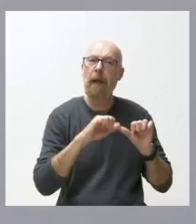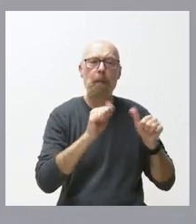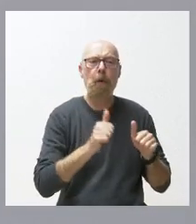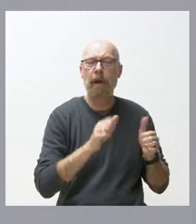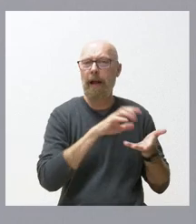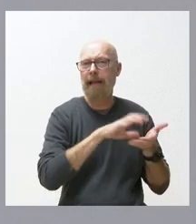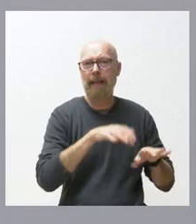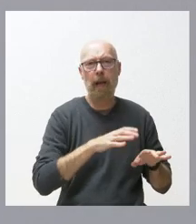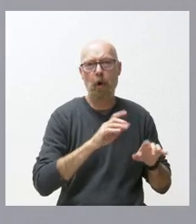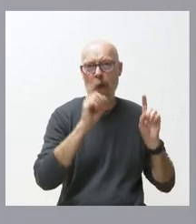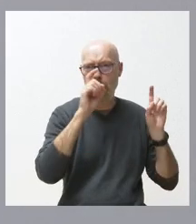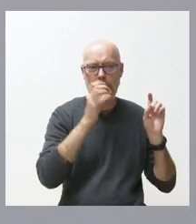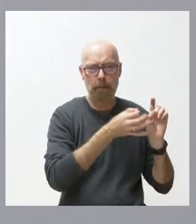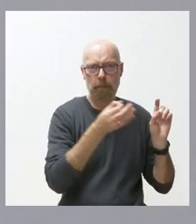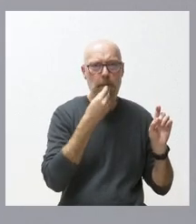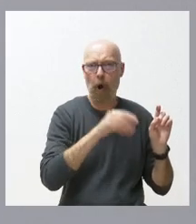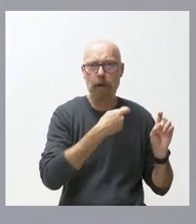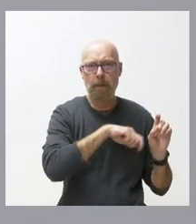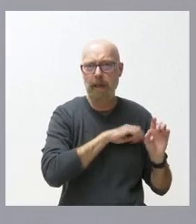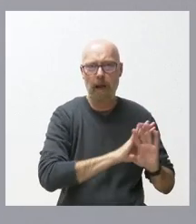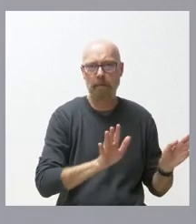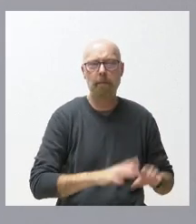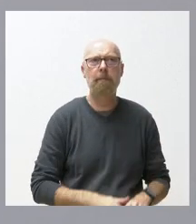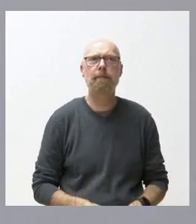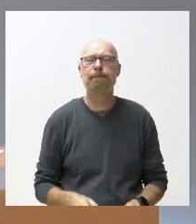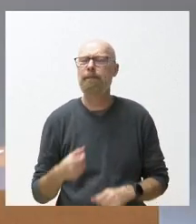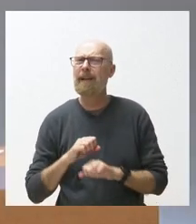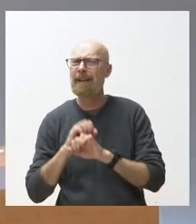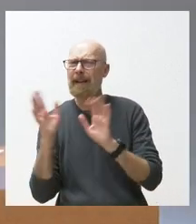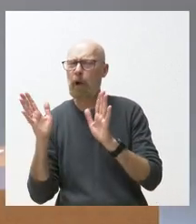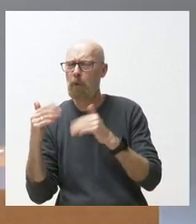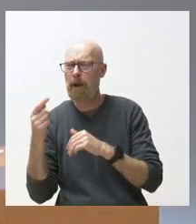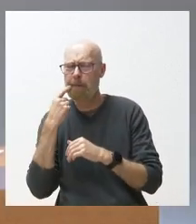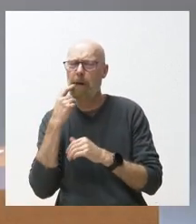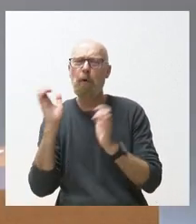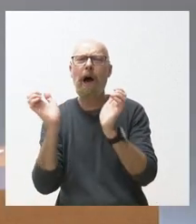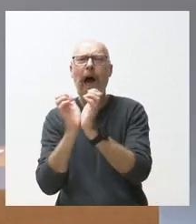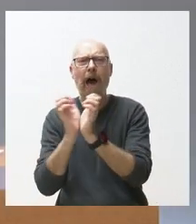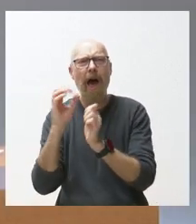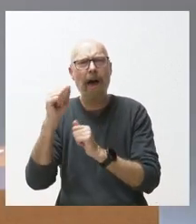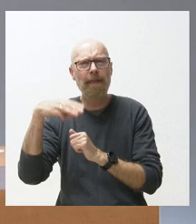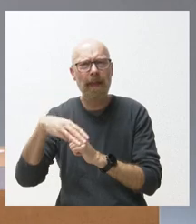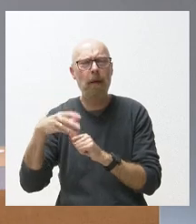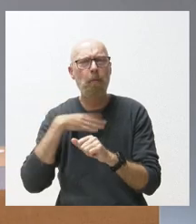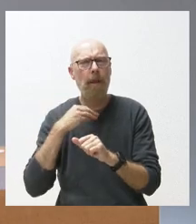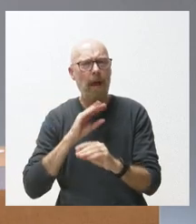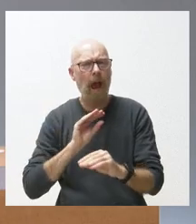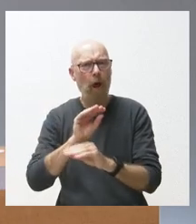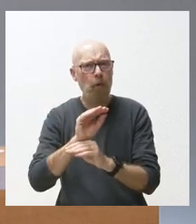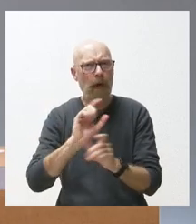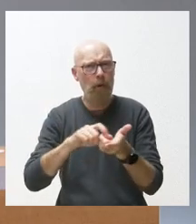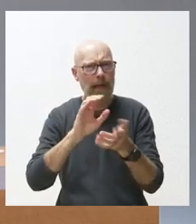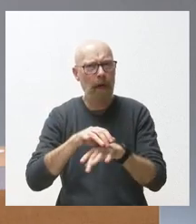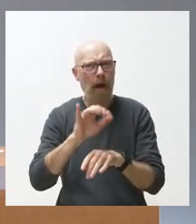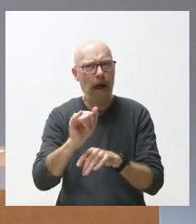Castilla y León que es el mejor de España no me queda muy claro si ACCEM puede contar con la ayuda subsidiaria de la Junta para